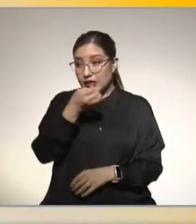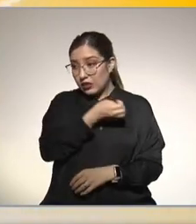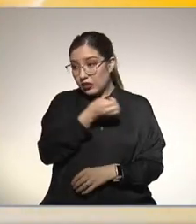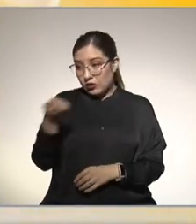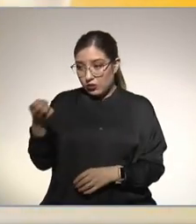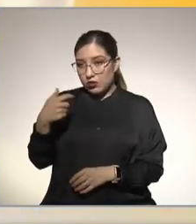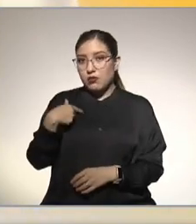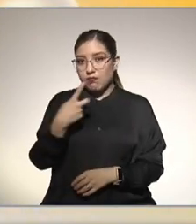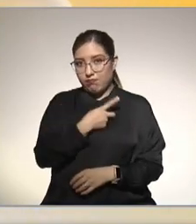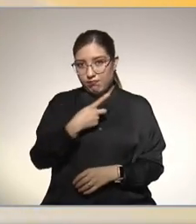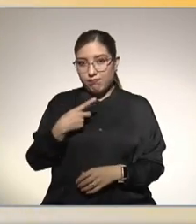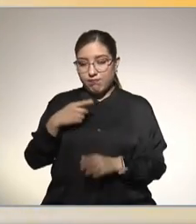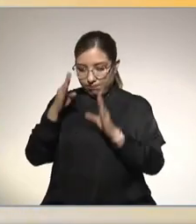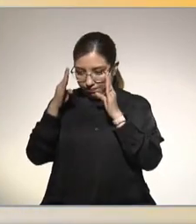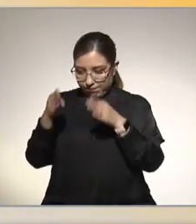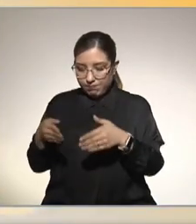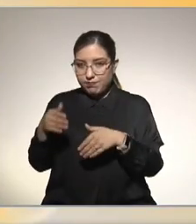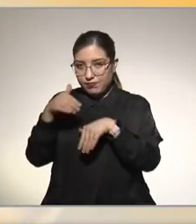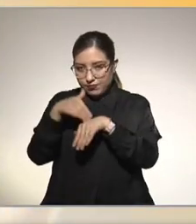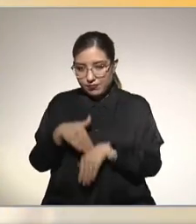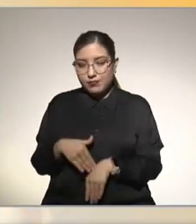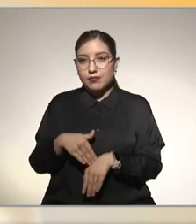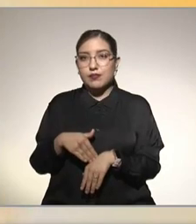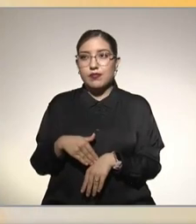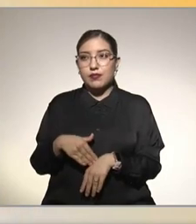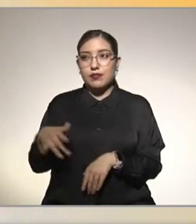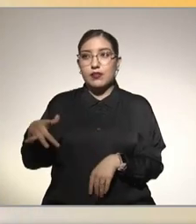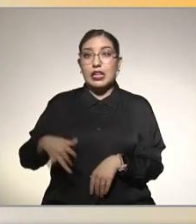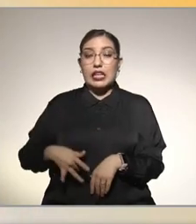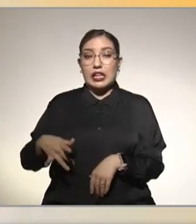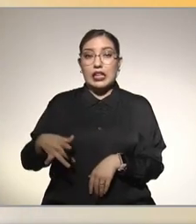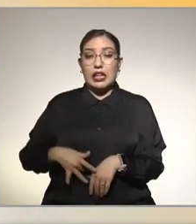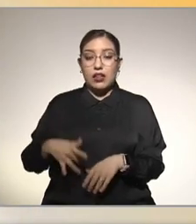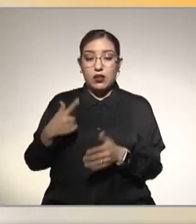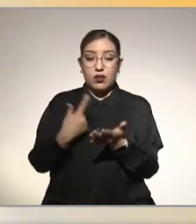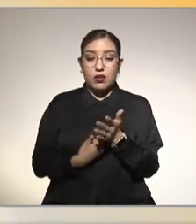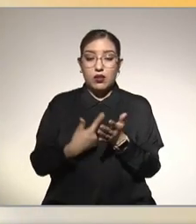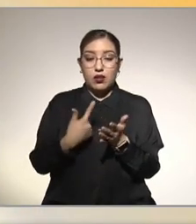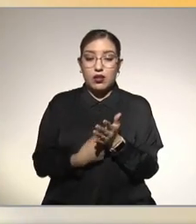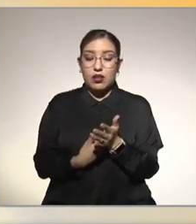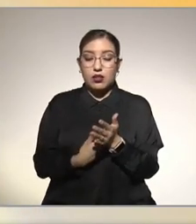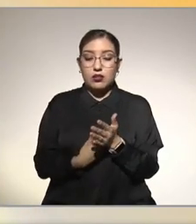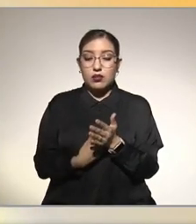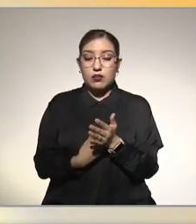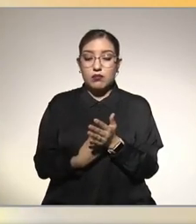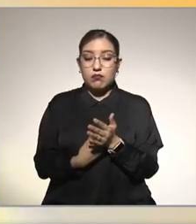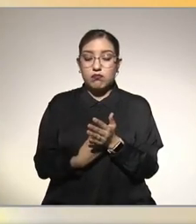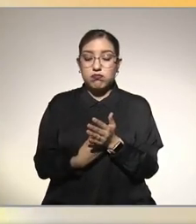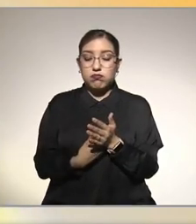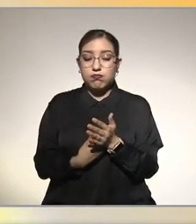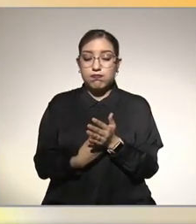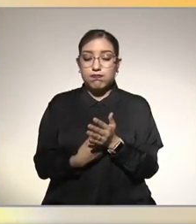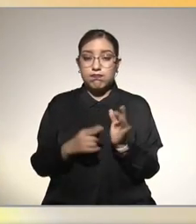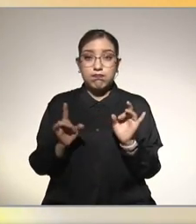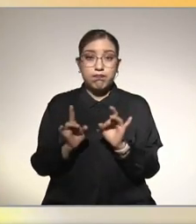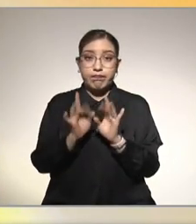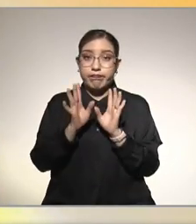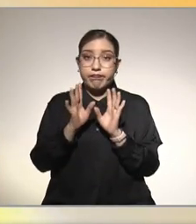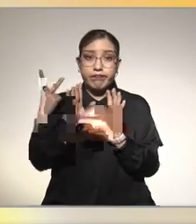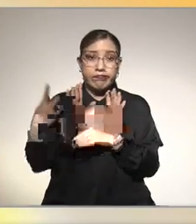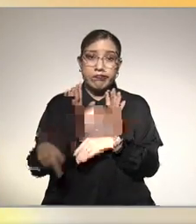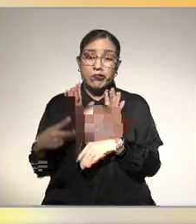a cabo el hígado graso se fue fracturando fue frenando su su buen